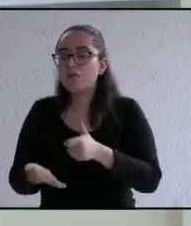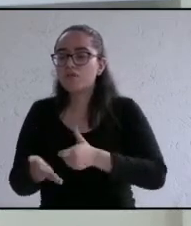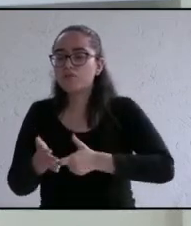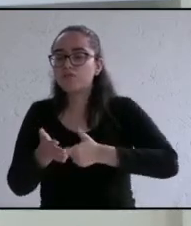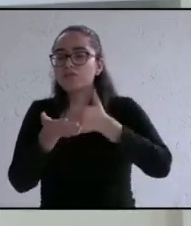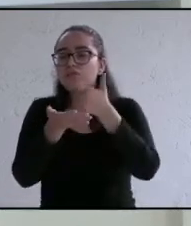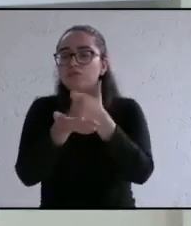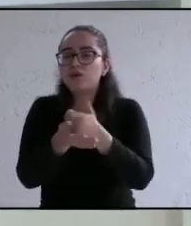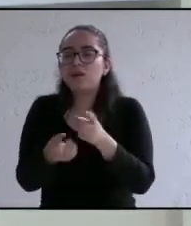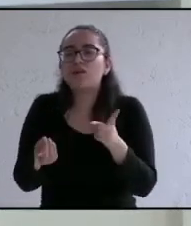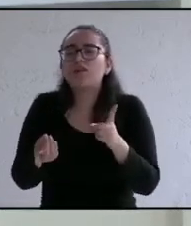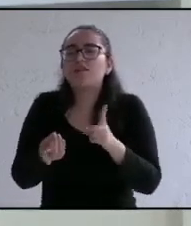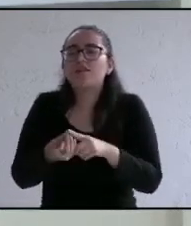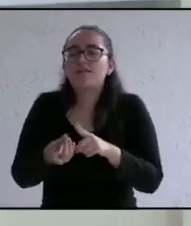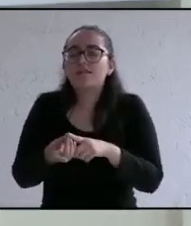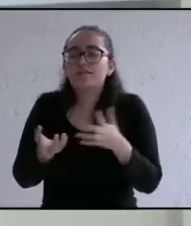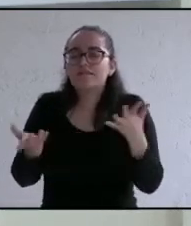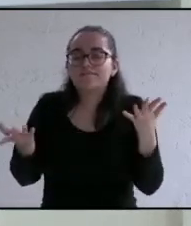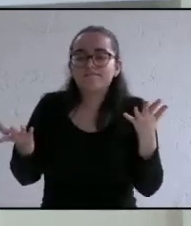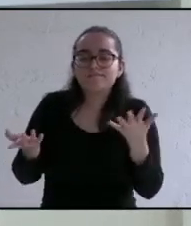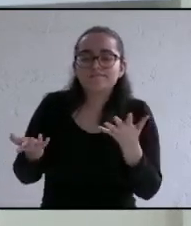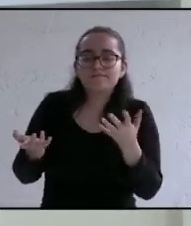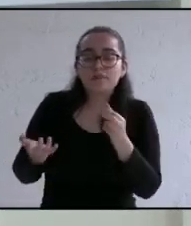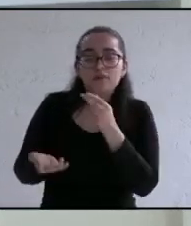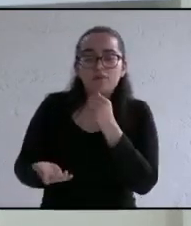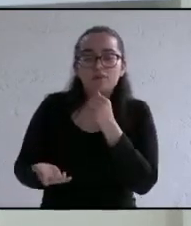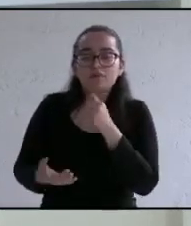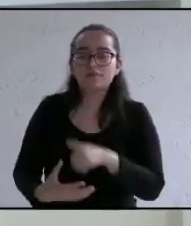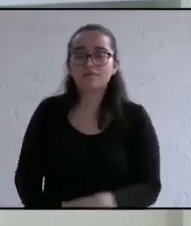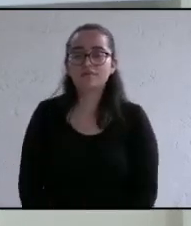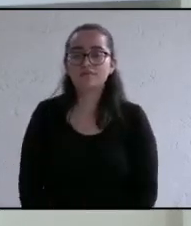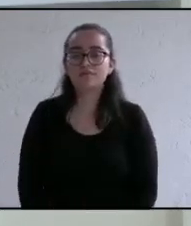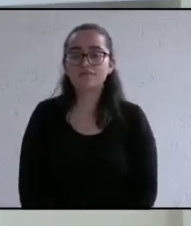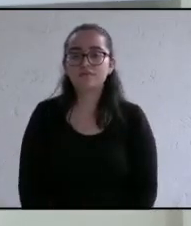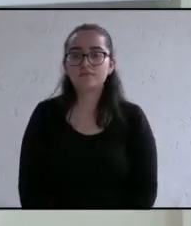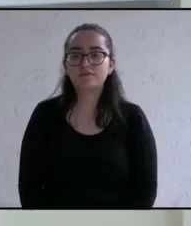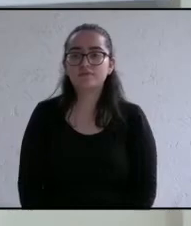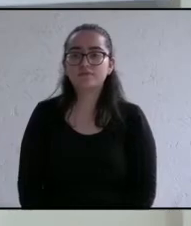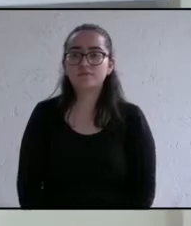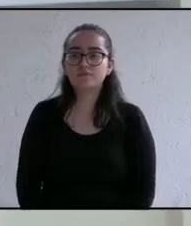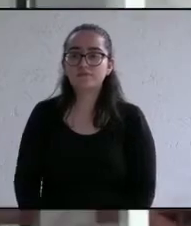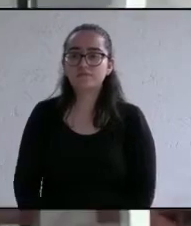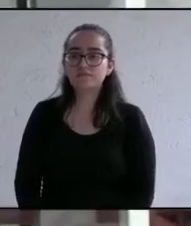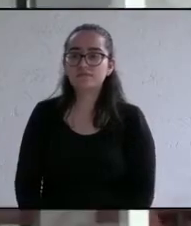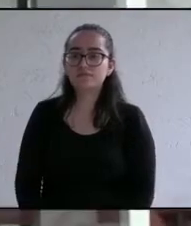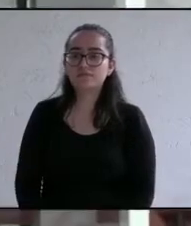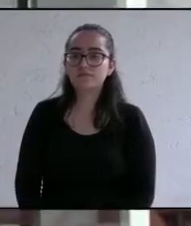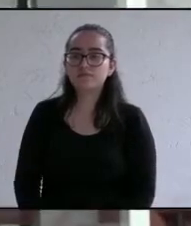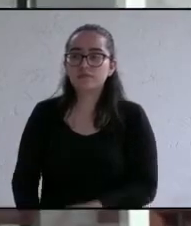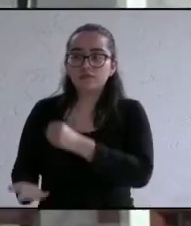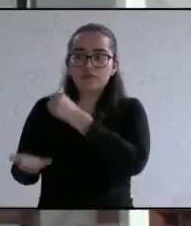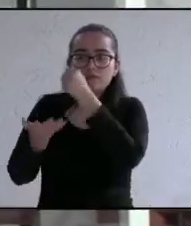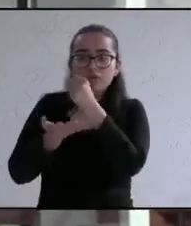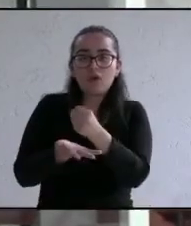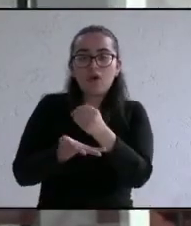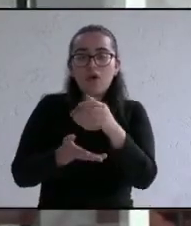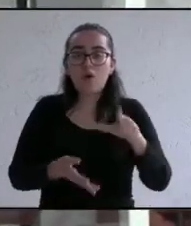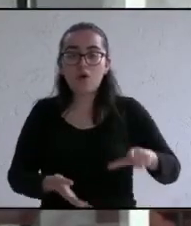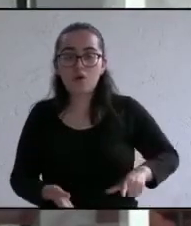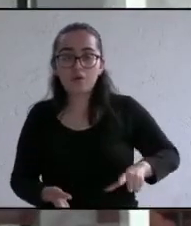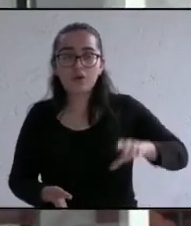equipamiento en la policía del municipio adelante gestionaremos ante gobierno federal